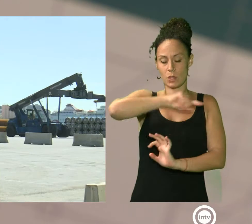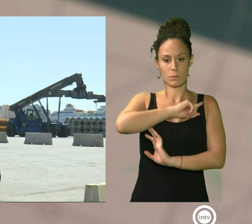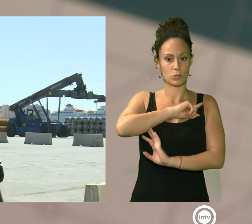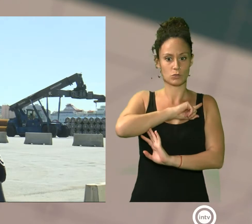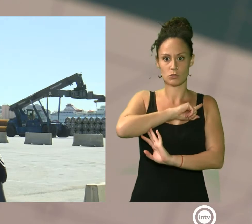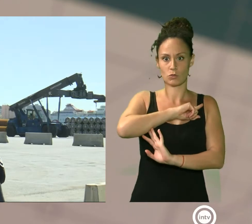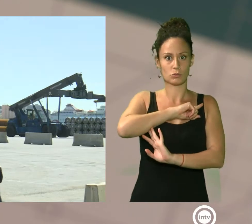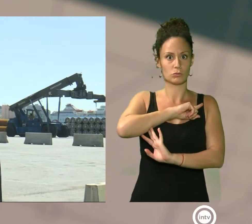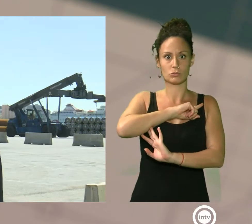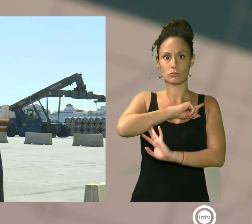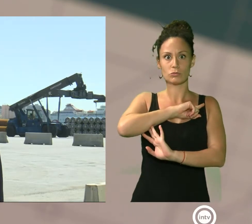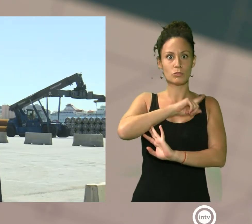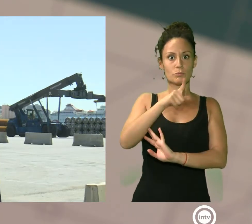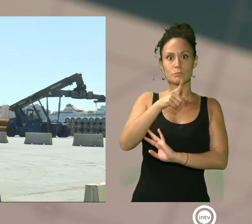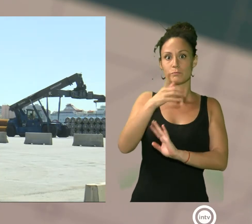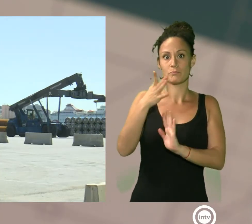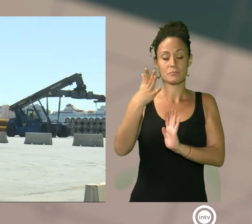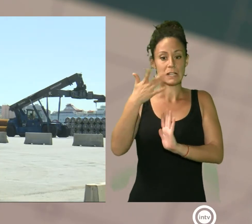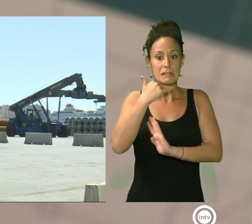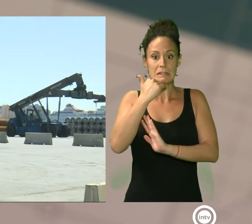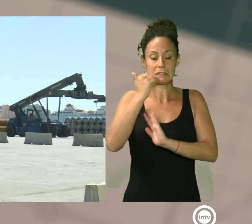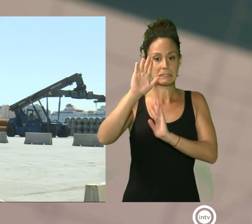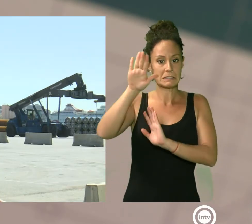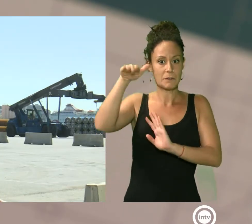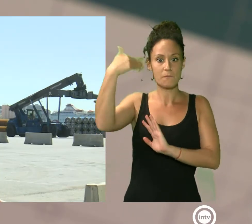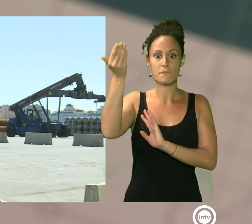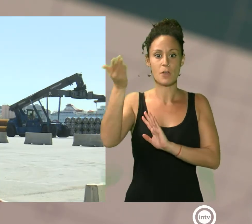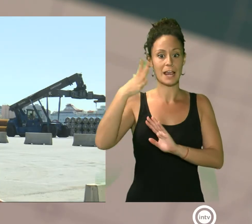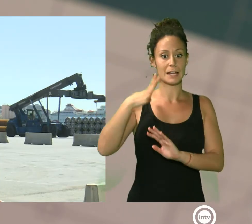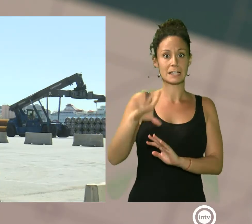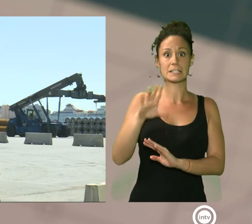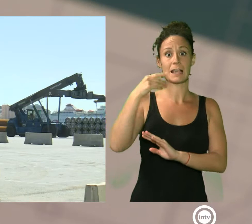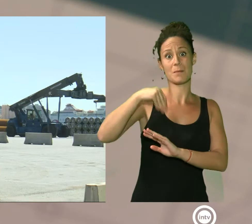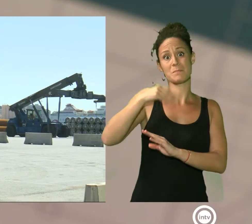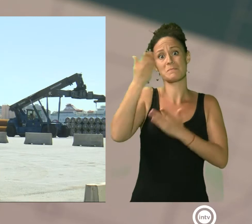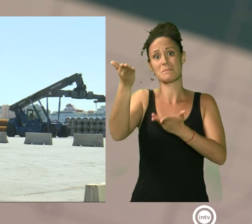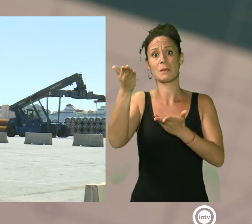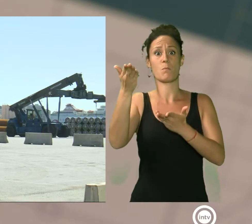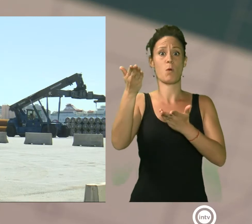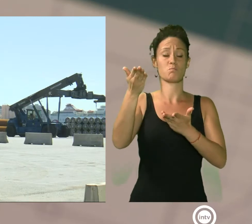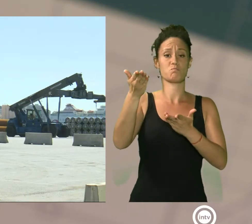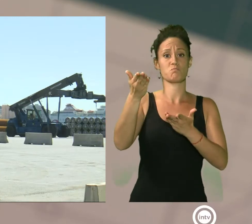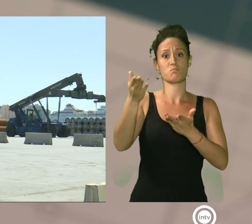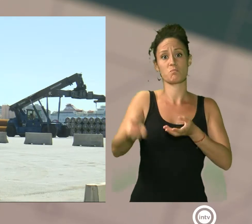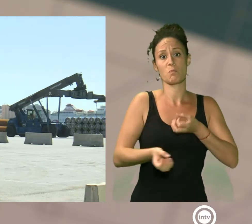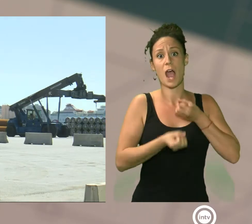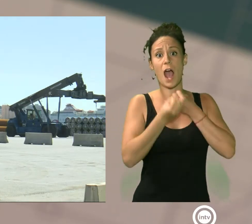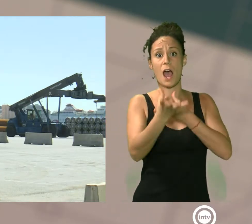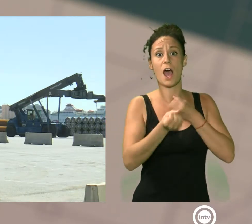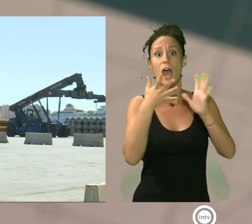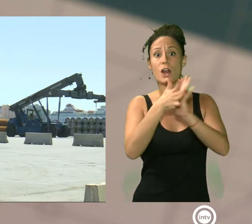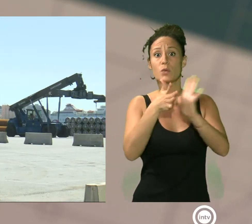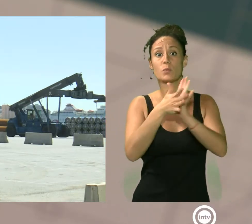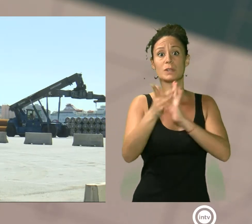nuestras reuniones y estábamos para si fuera. El argumento que han dado, un argumento sanitario, igual que lo hicieron el año pasado, pues bueno, no tenemos más